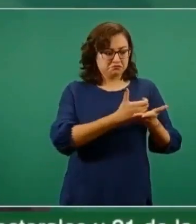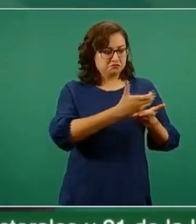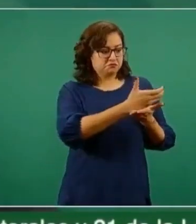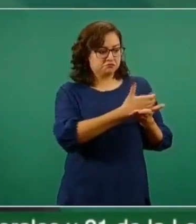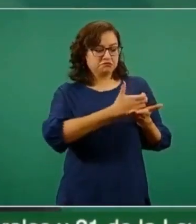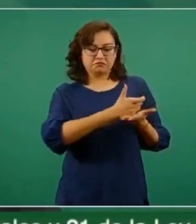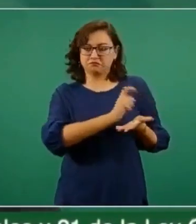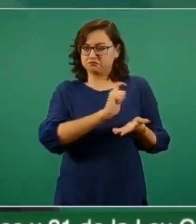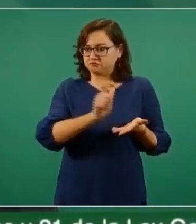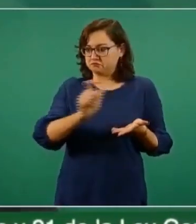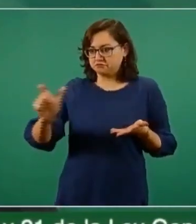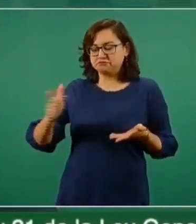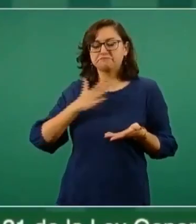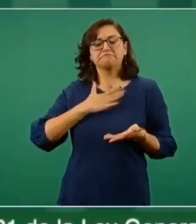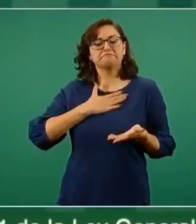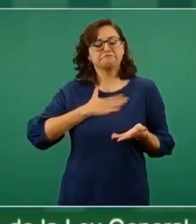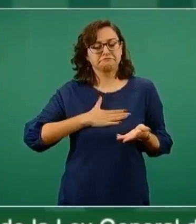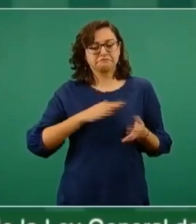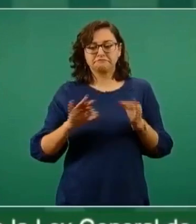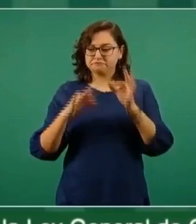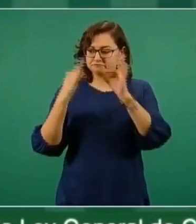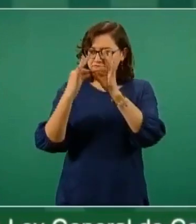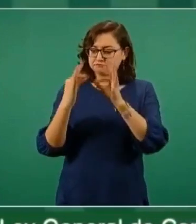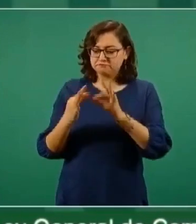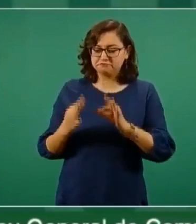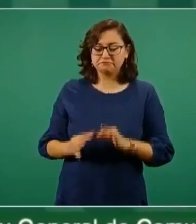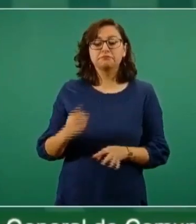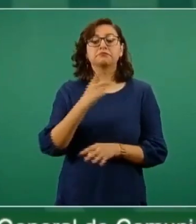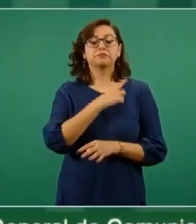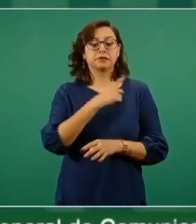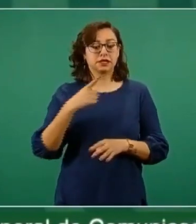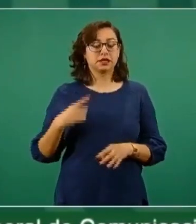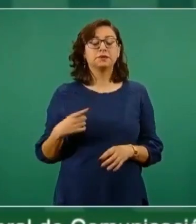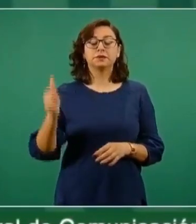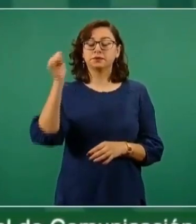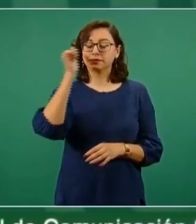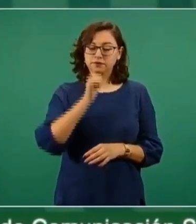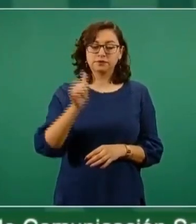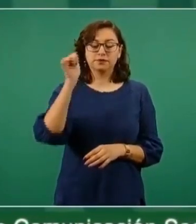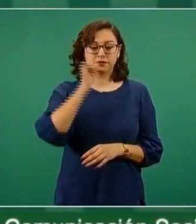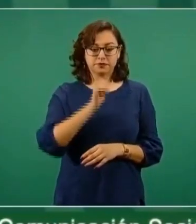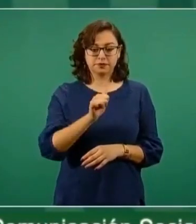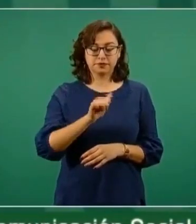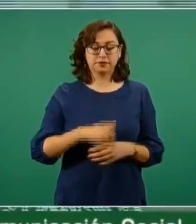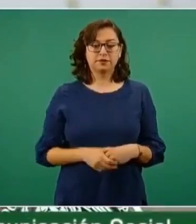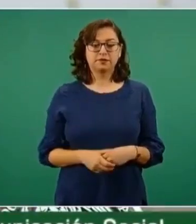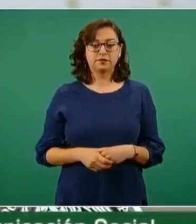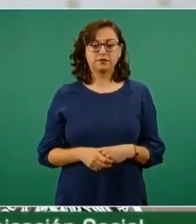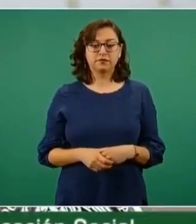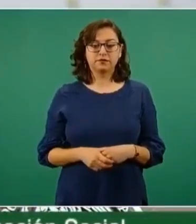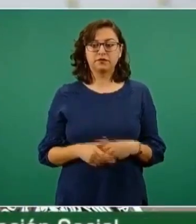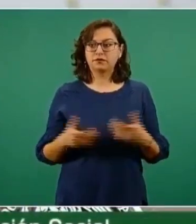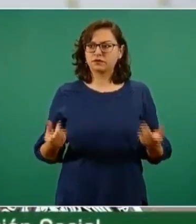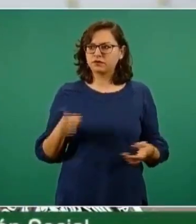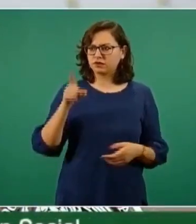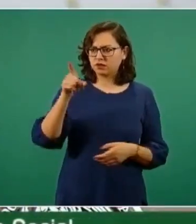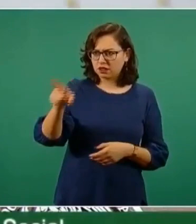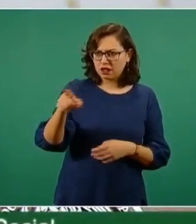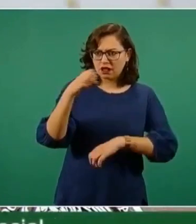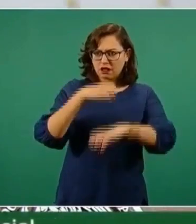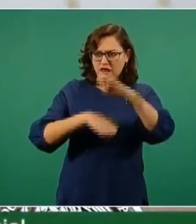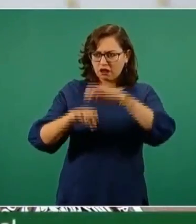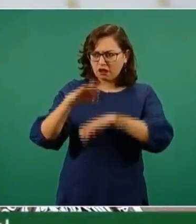comprometido de cada situación que se va realizando y que se va haciendo. Nosotros estamos en contra de las factureras,